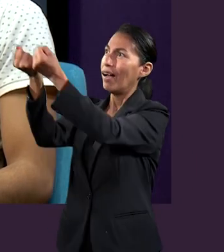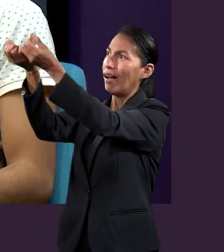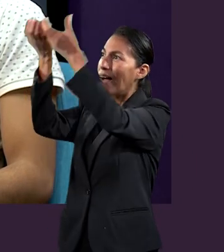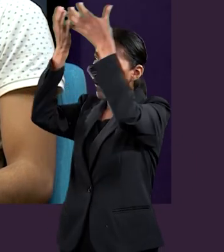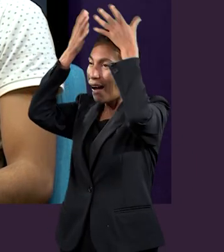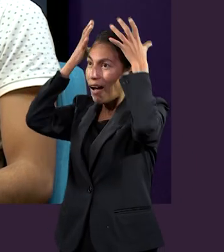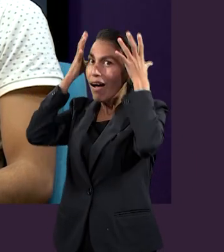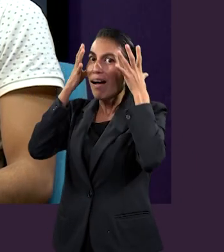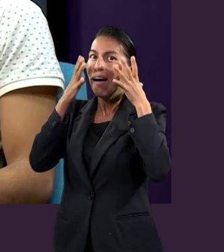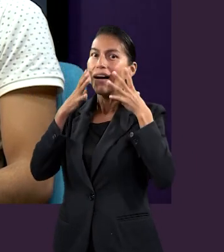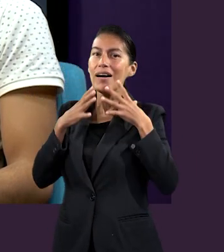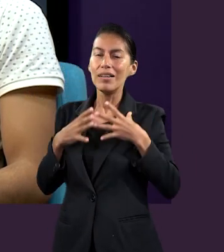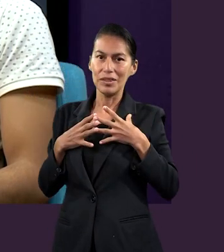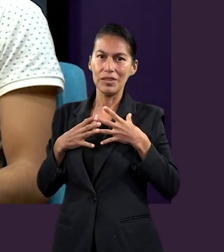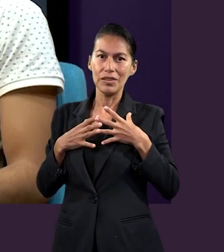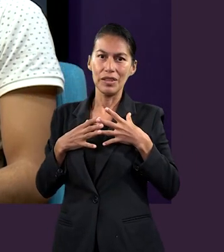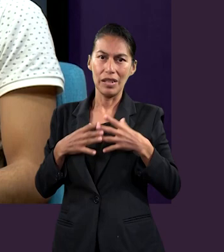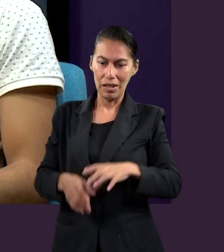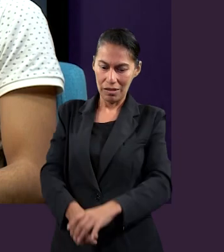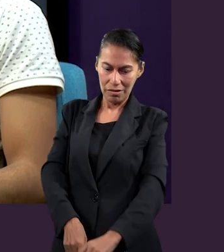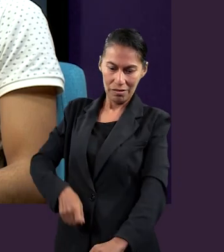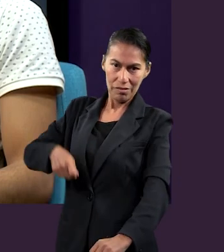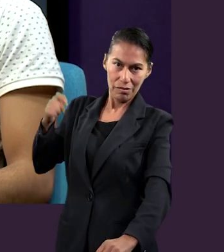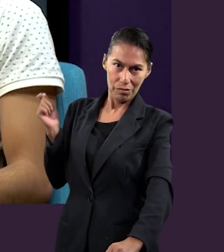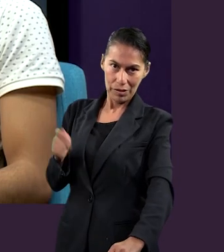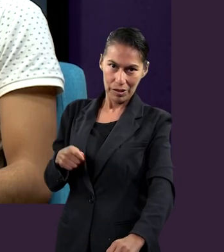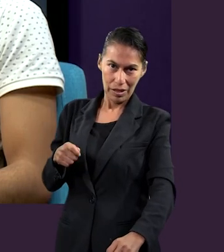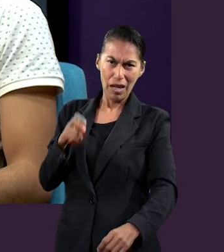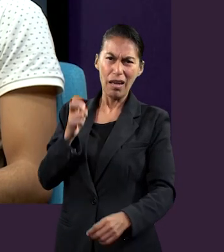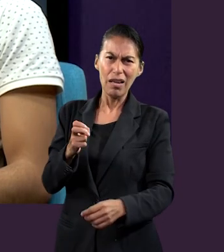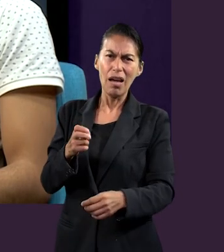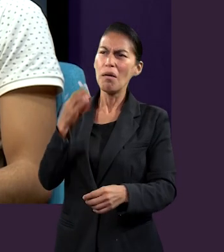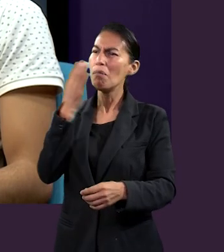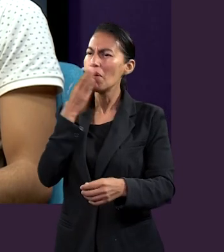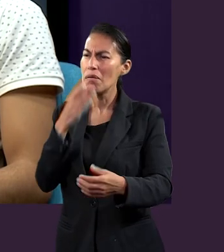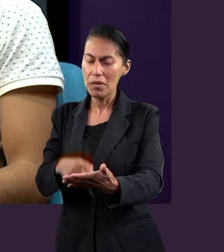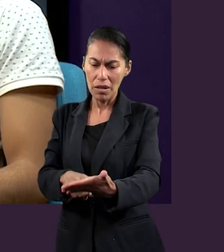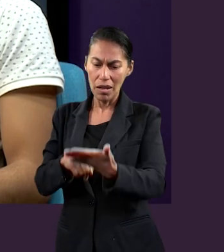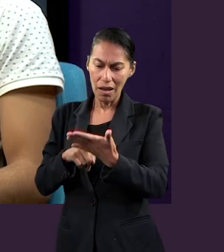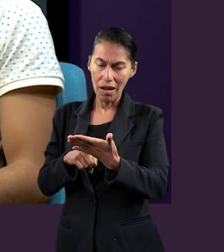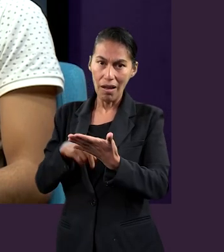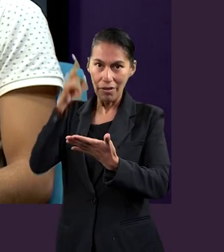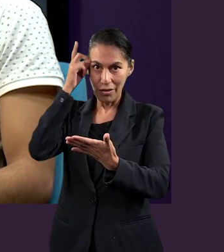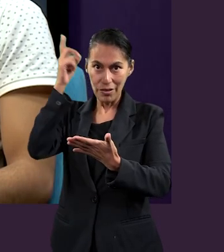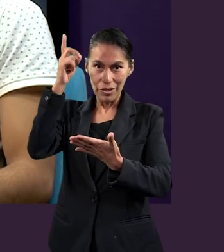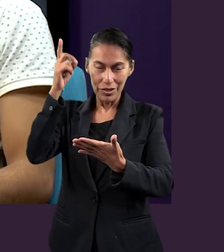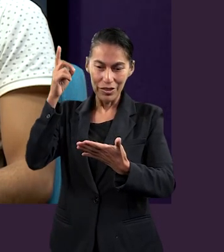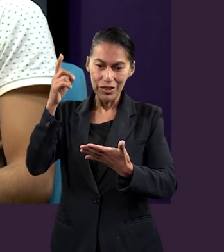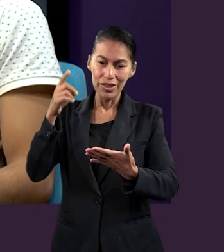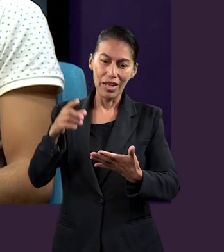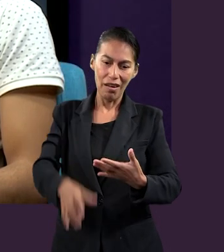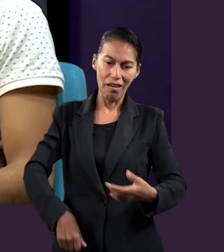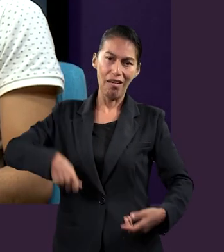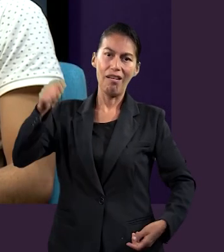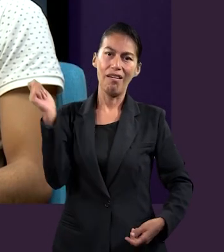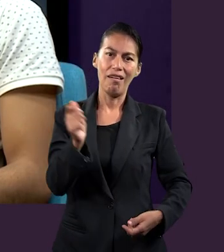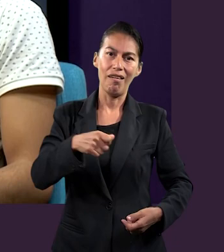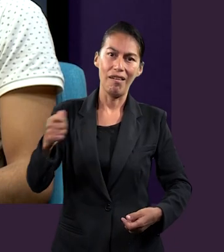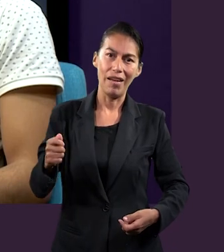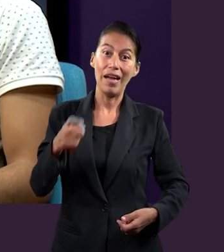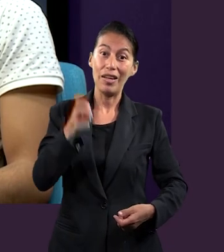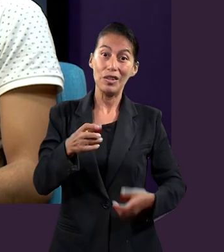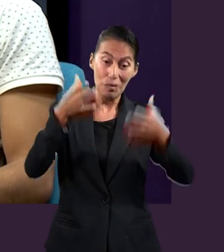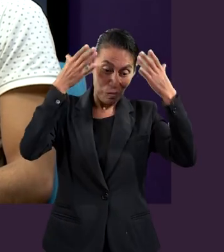y la esperanza de los, y la espada, perdón, de dos filos, que es la palabra de salvación. Creo que con esta